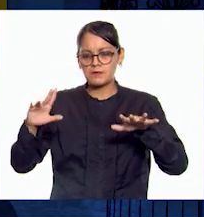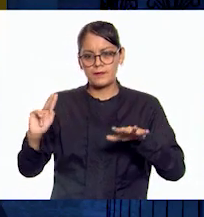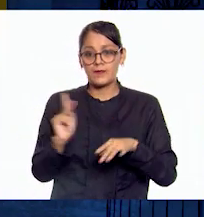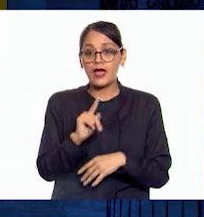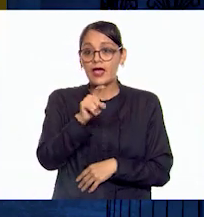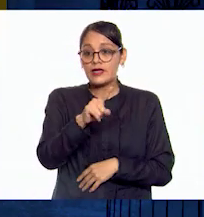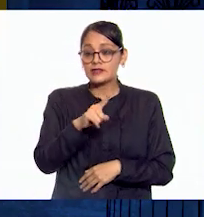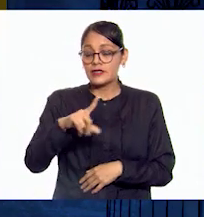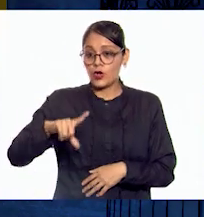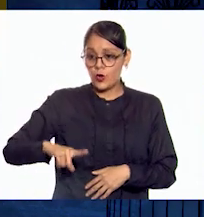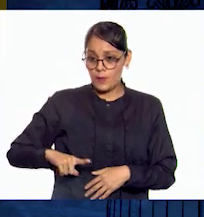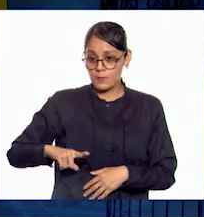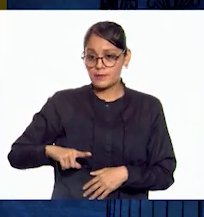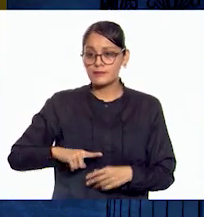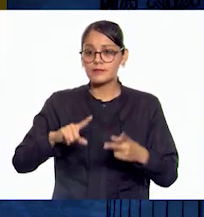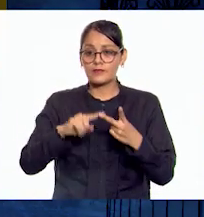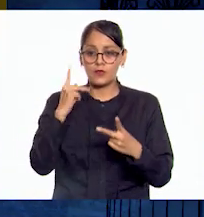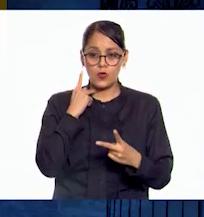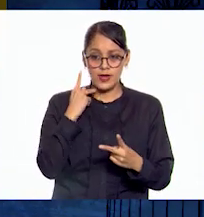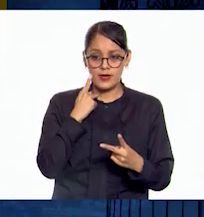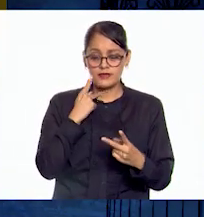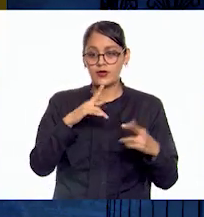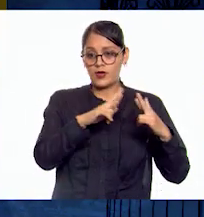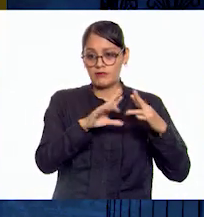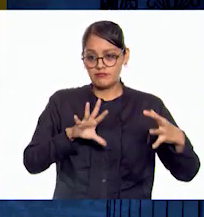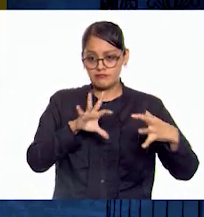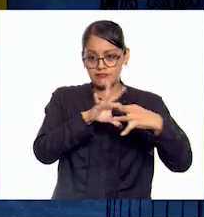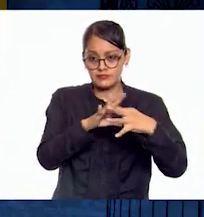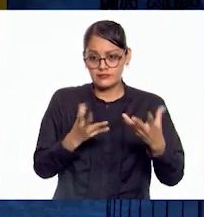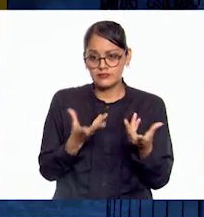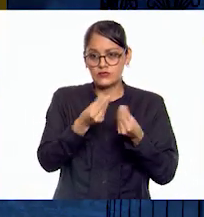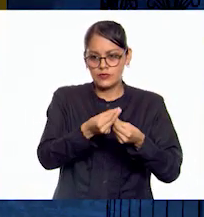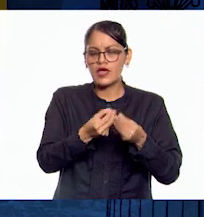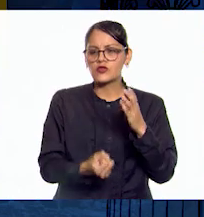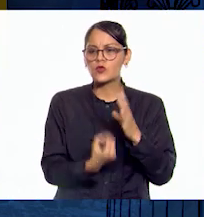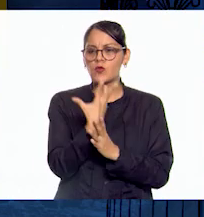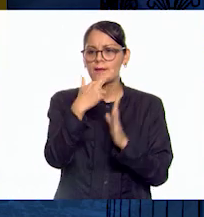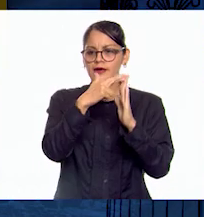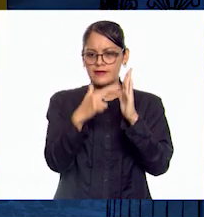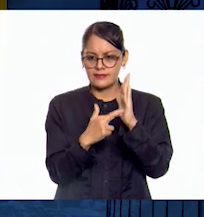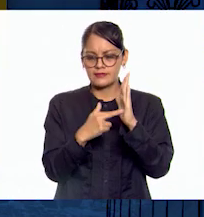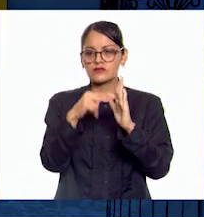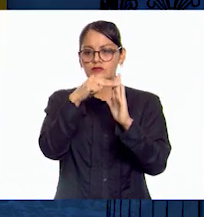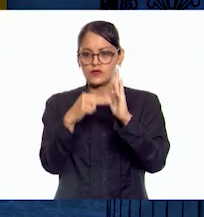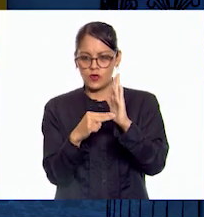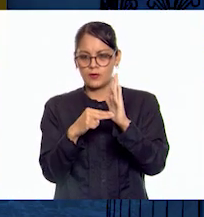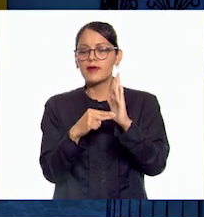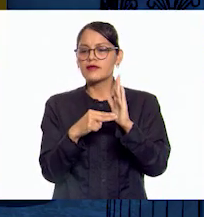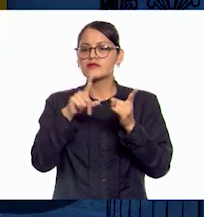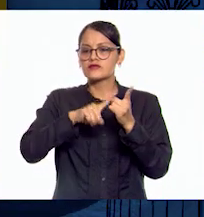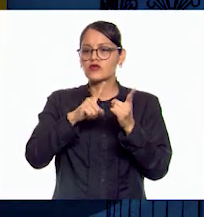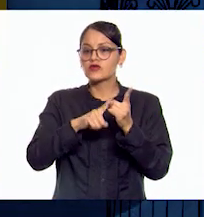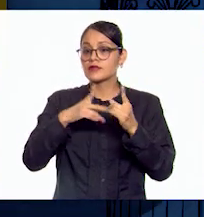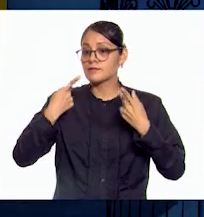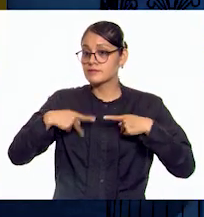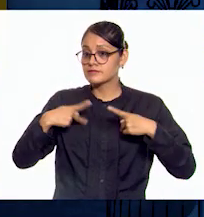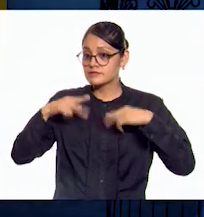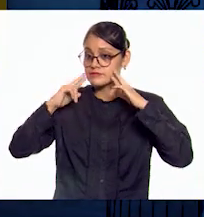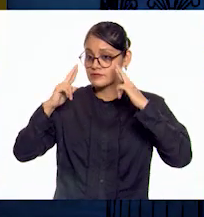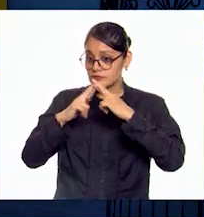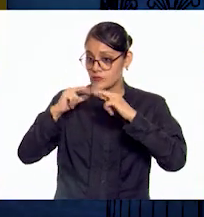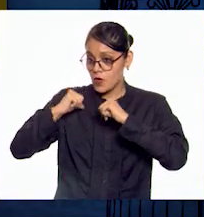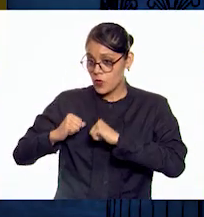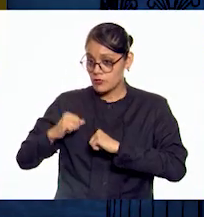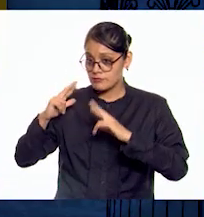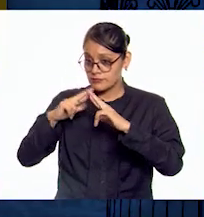político y eclesiástico, se impuso un conjunto de normas y creencias que se establecieron en reuniones de autoridades religiosas,